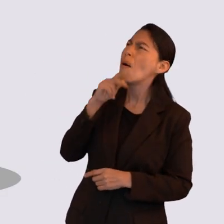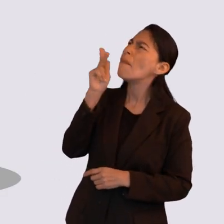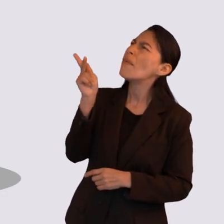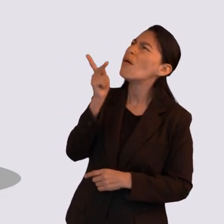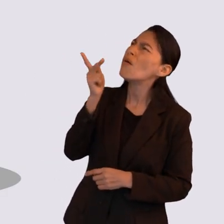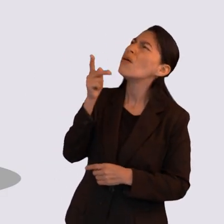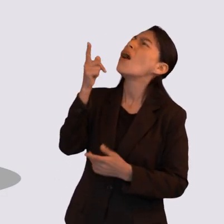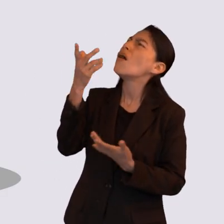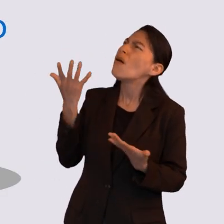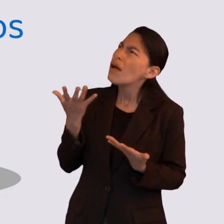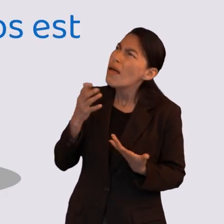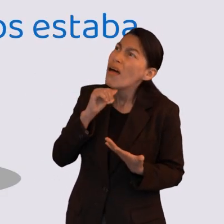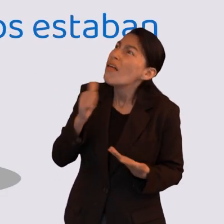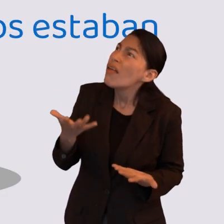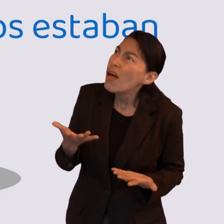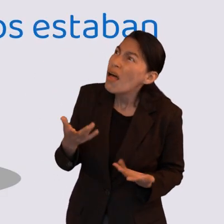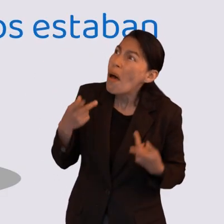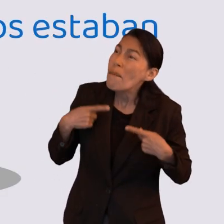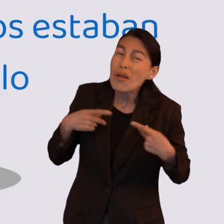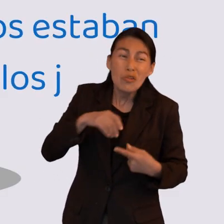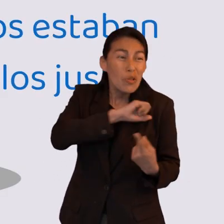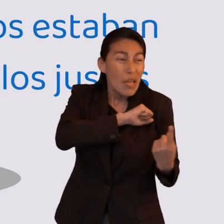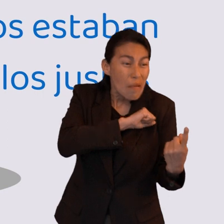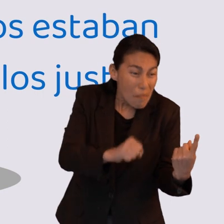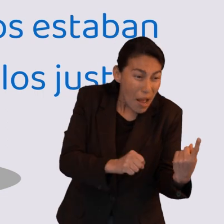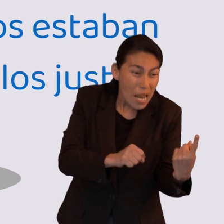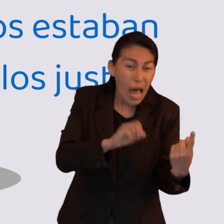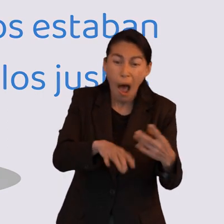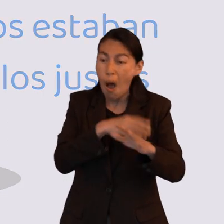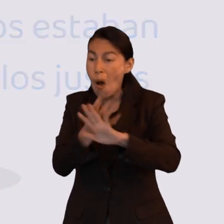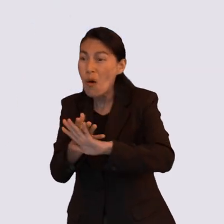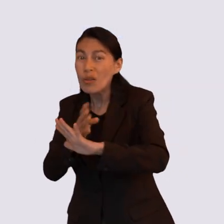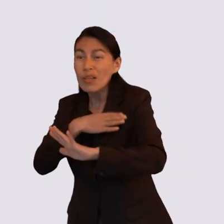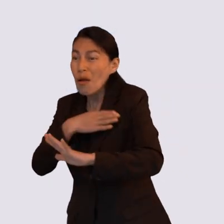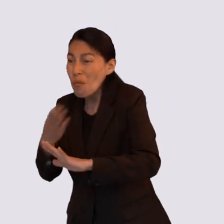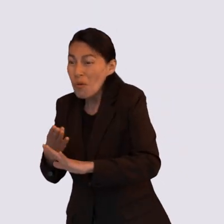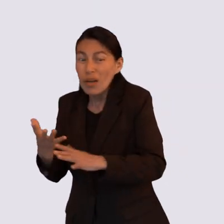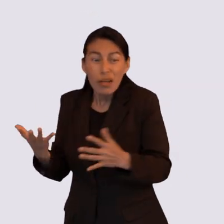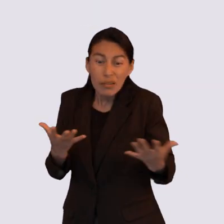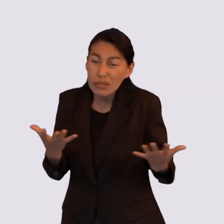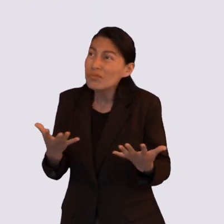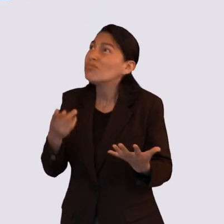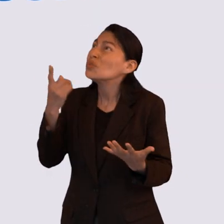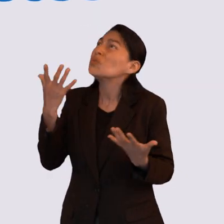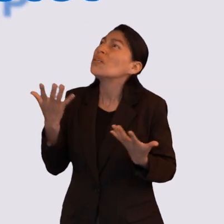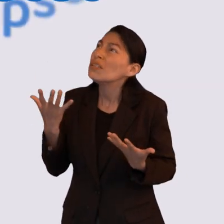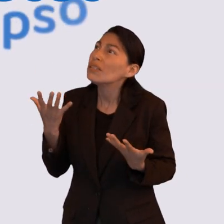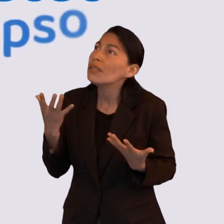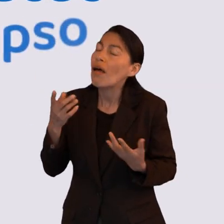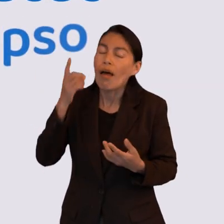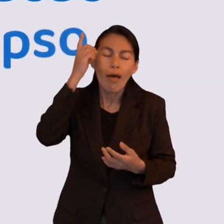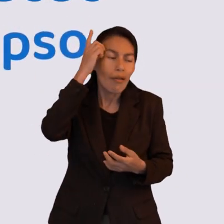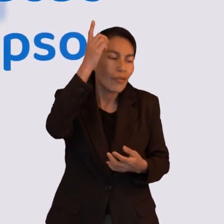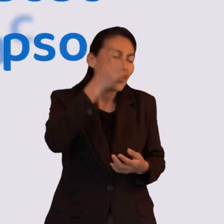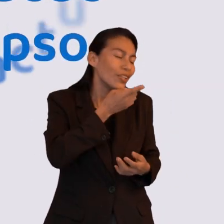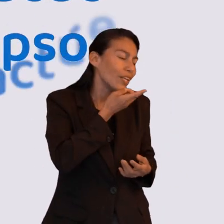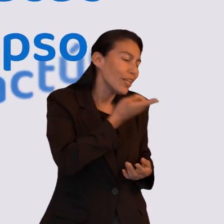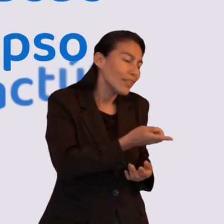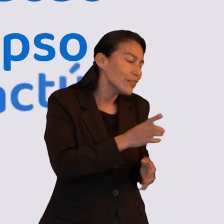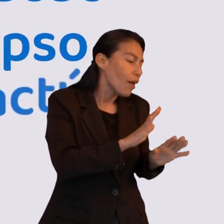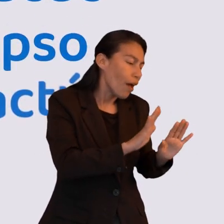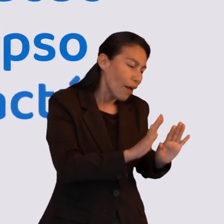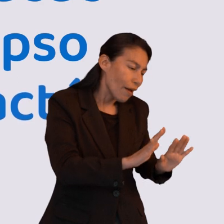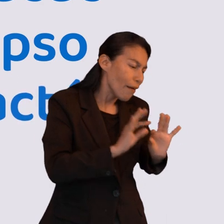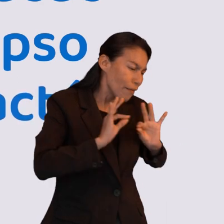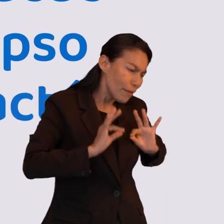interviene? Ya que los impíos estaban destruyendo a los justos. En respuesta Dios le recuerda a Habacuc que habrá